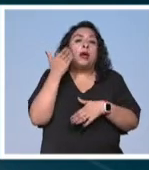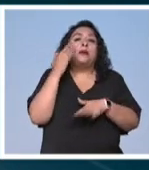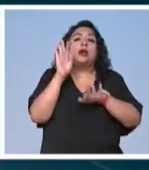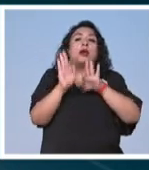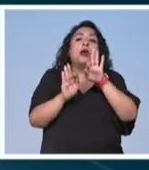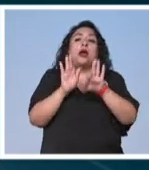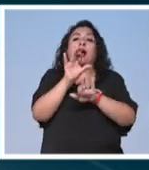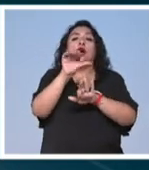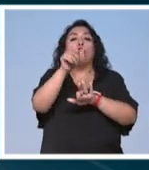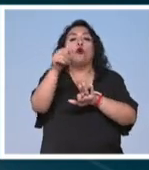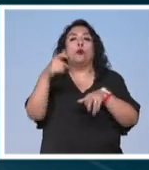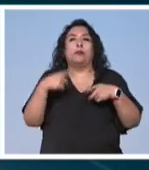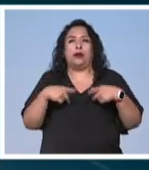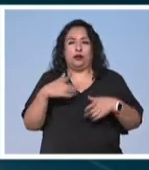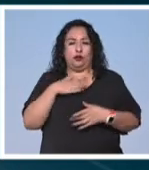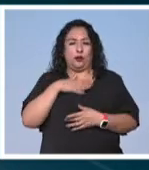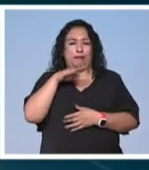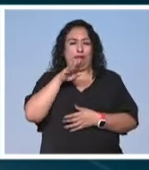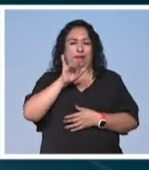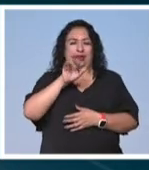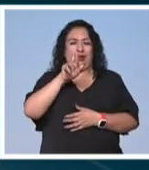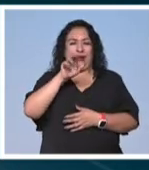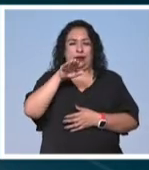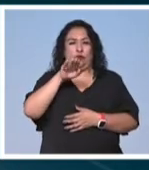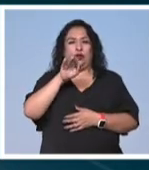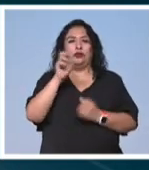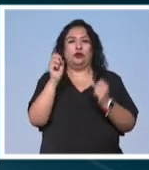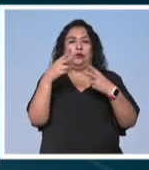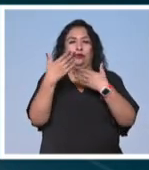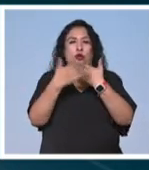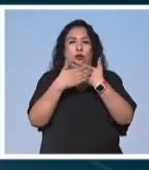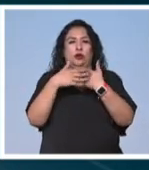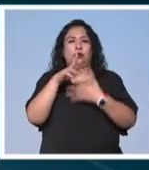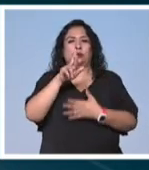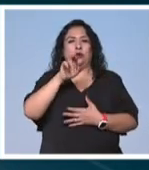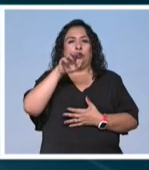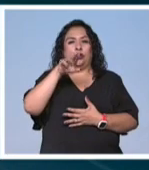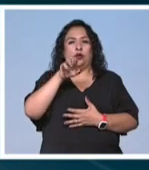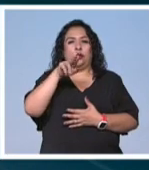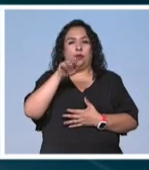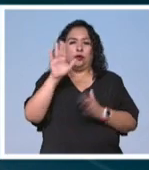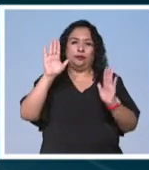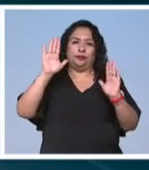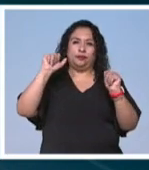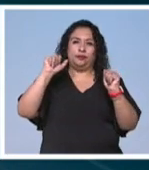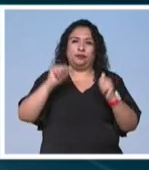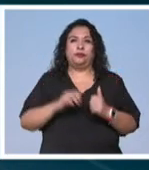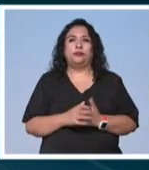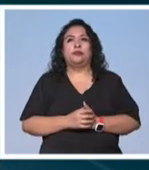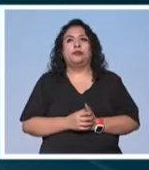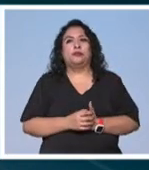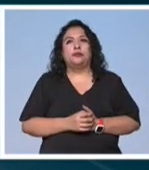cuidado hacia los demás yo soy Miri Murasaki y nos vemos a la próxima por Rincón Nipón Sayonara